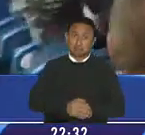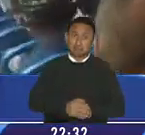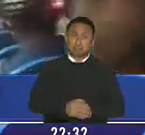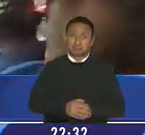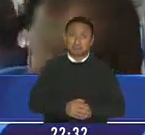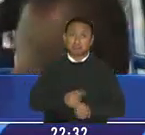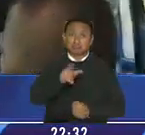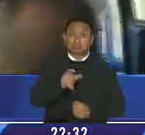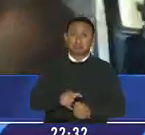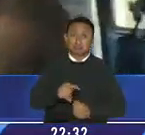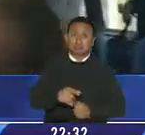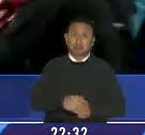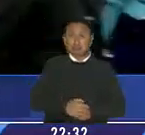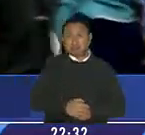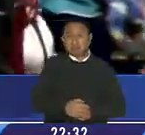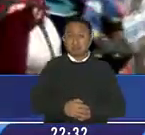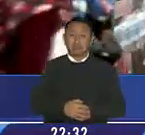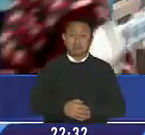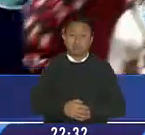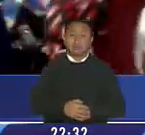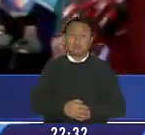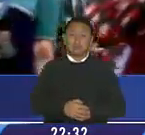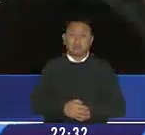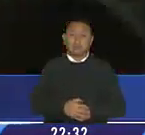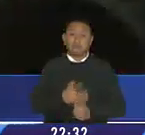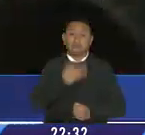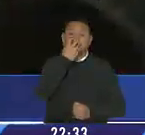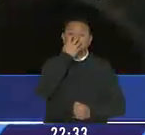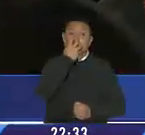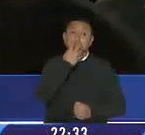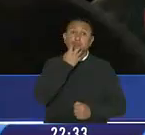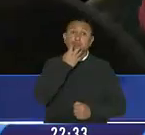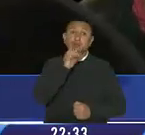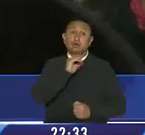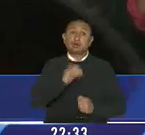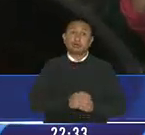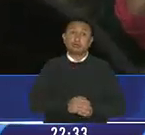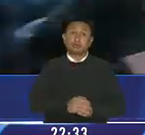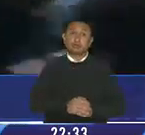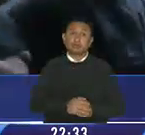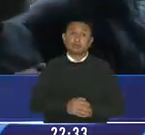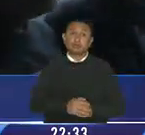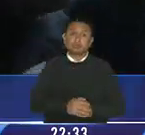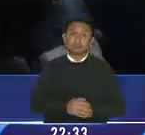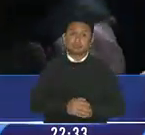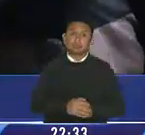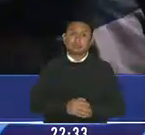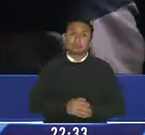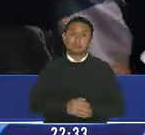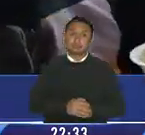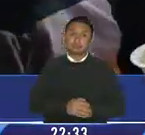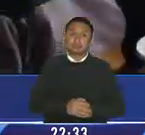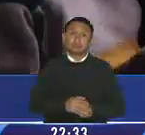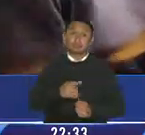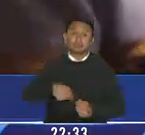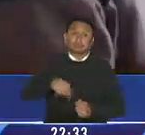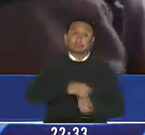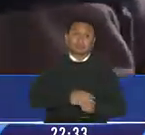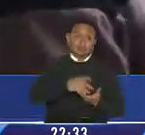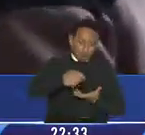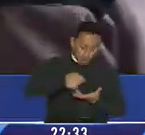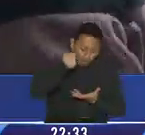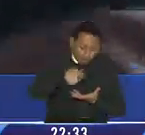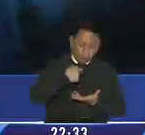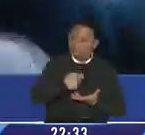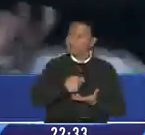comportamiento en plena pandemia no usan mascarillas o las usan como quieren y comen en lugares públicos sin ninguna